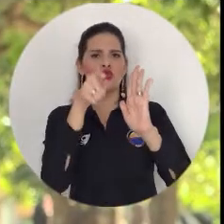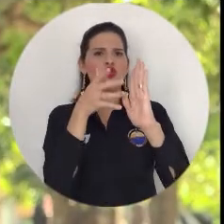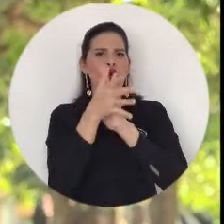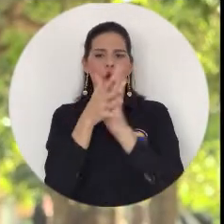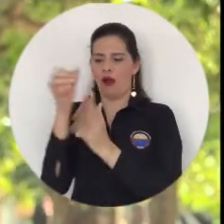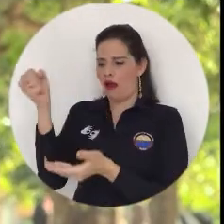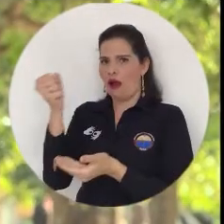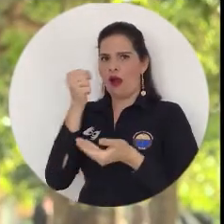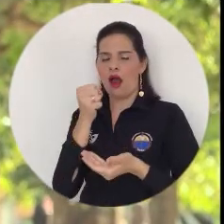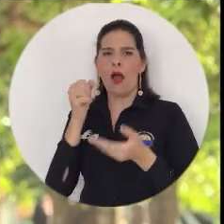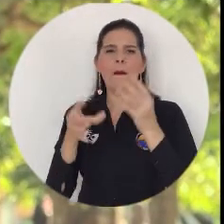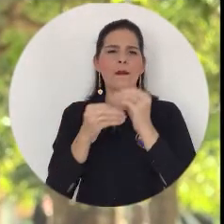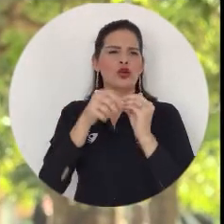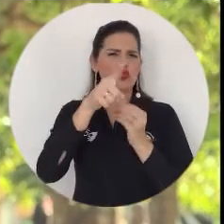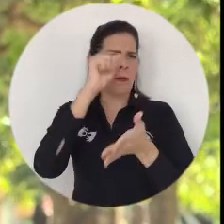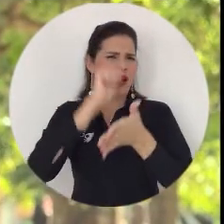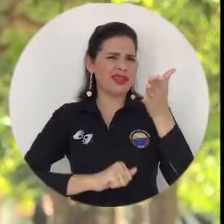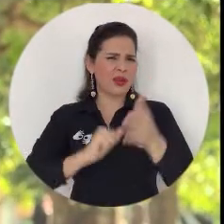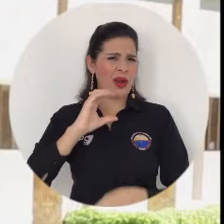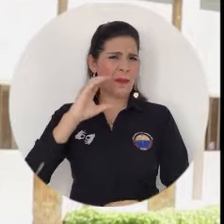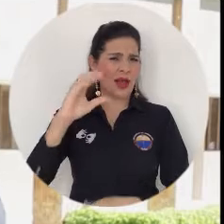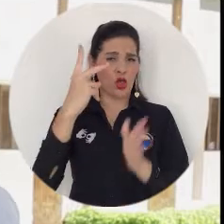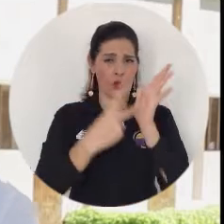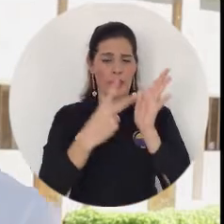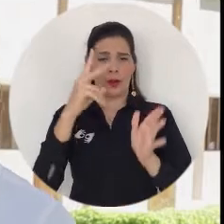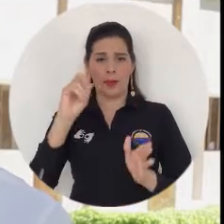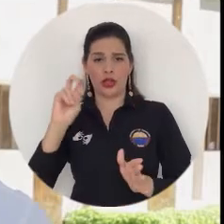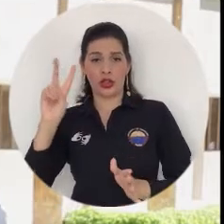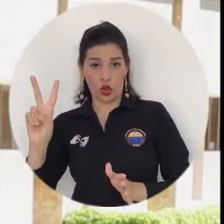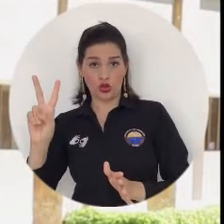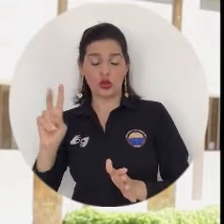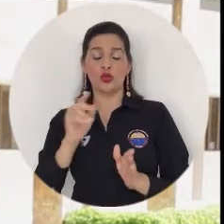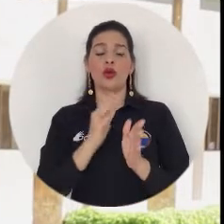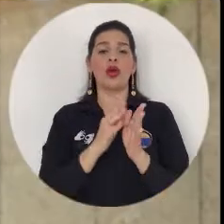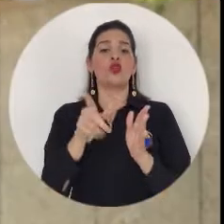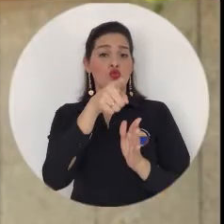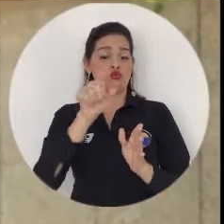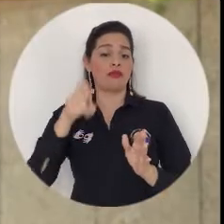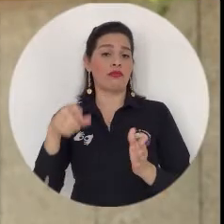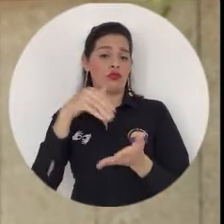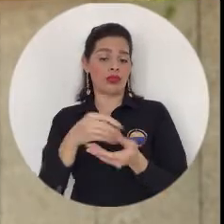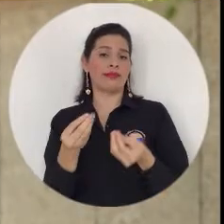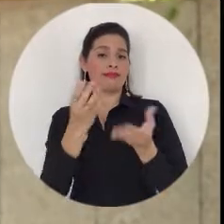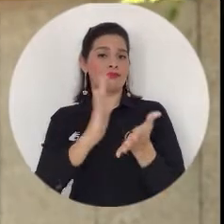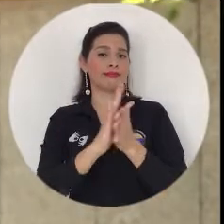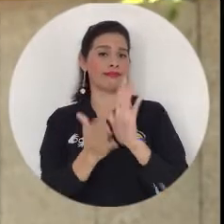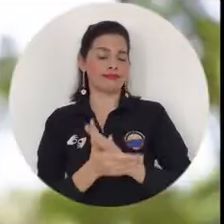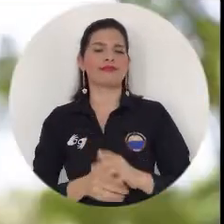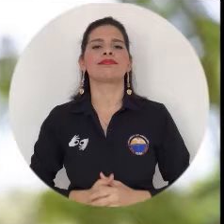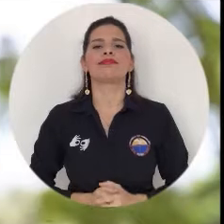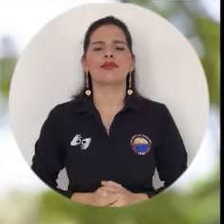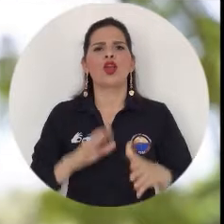o el valor de matrícula que pagaste para 2022 y que tienes derecho a que se te reembolse. Para solicitar que se te haga